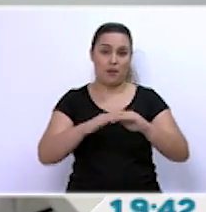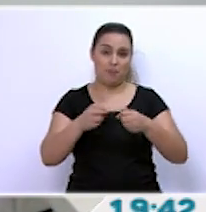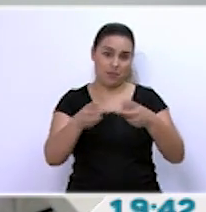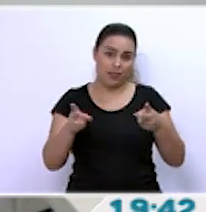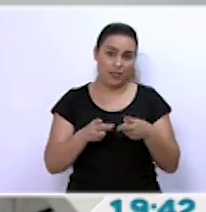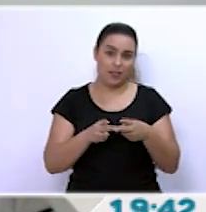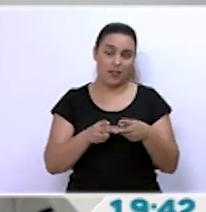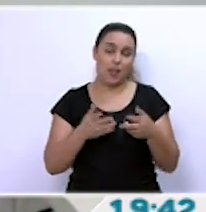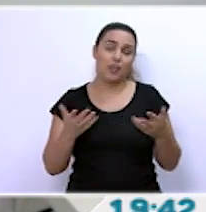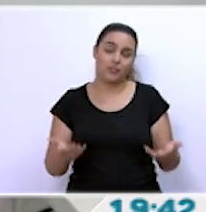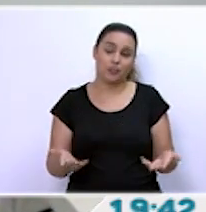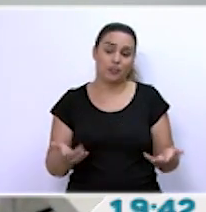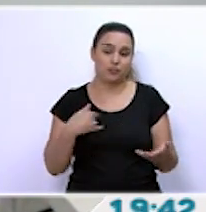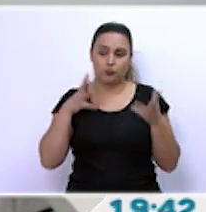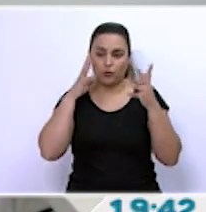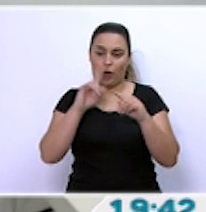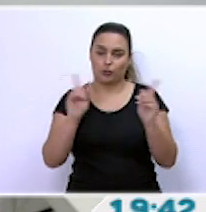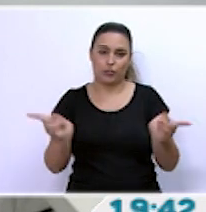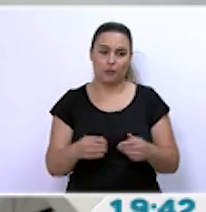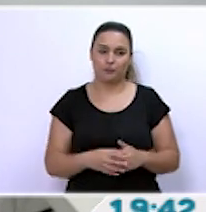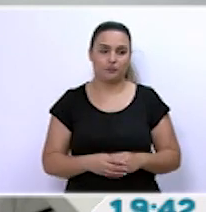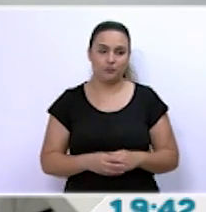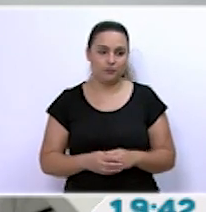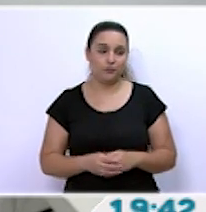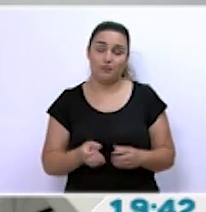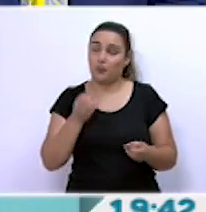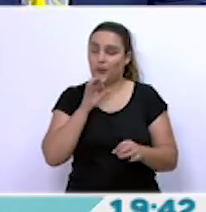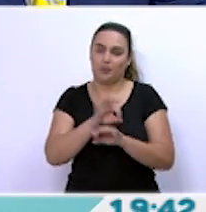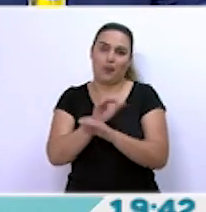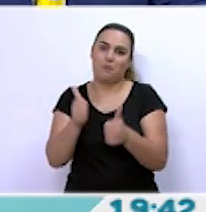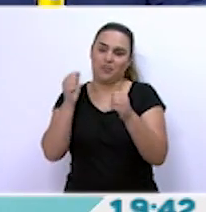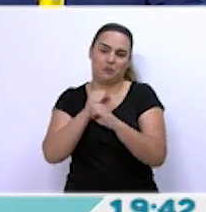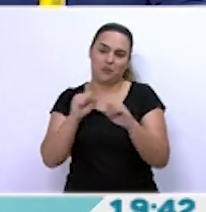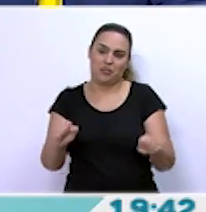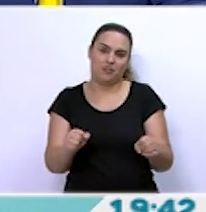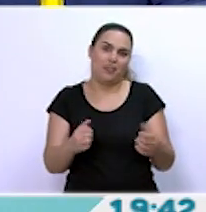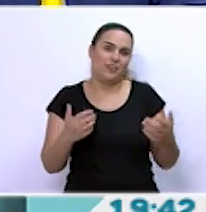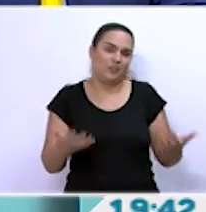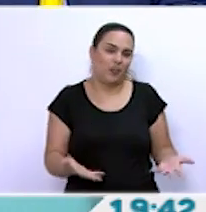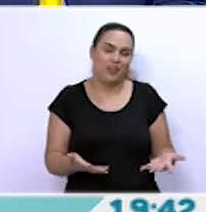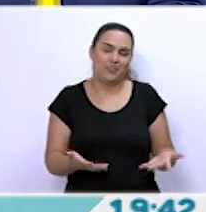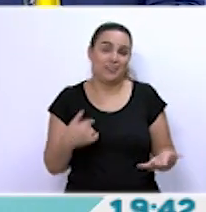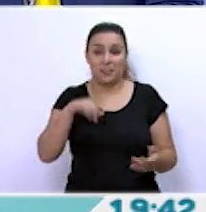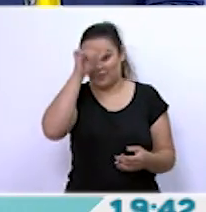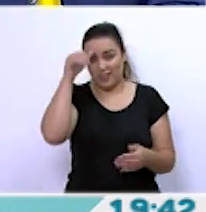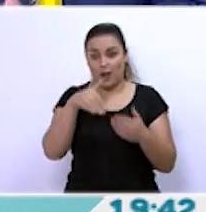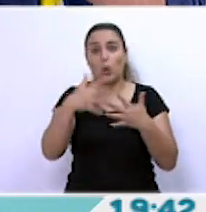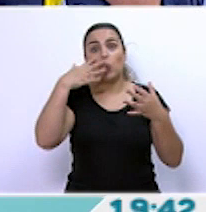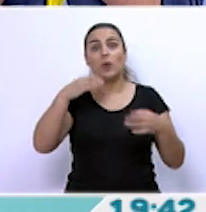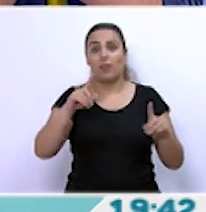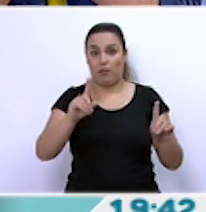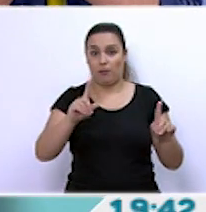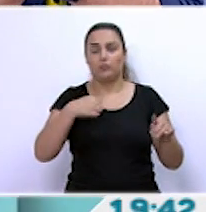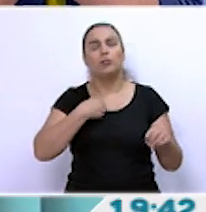por lo cual, en principio, no se recomienda. Pues, más claro, imposible. Por lo tanto, este verano, mucho cuidado,